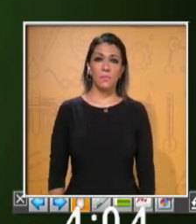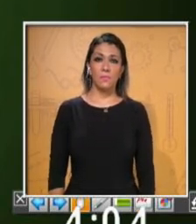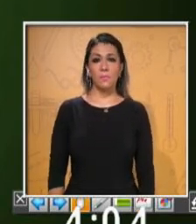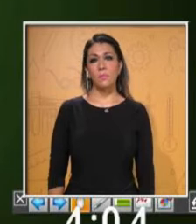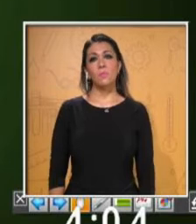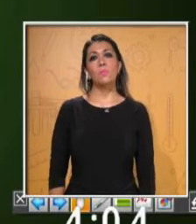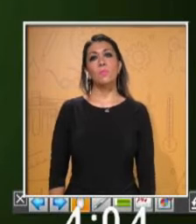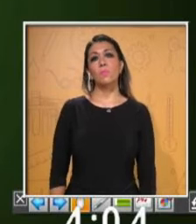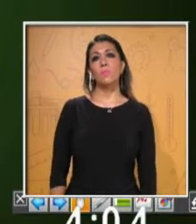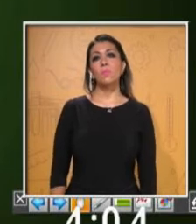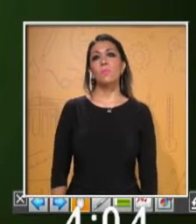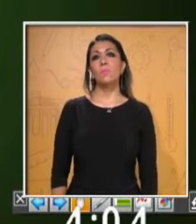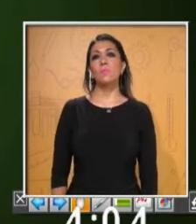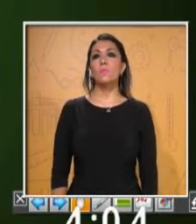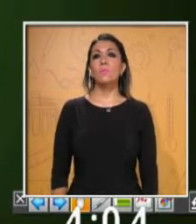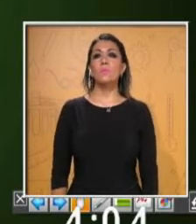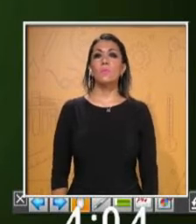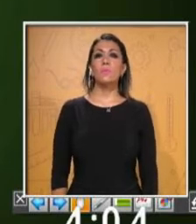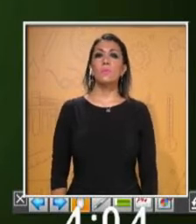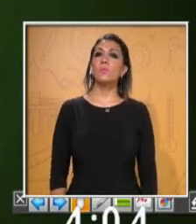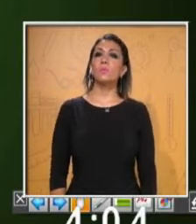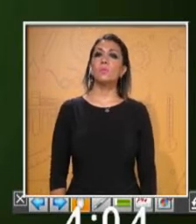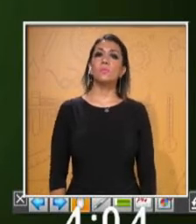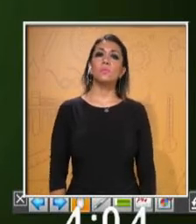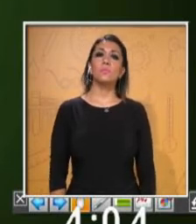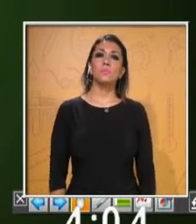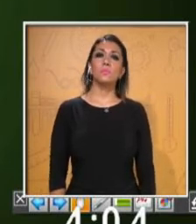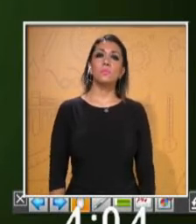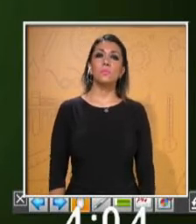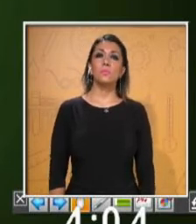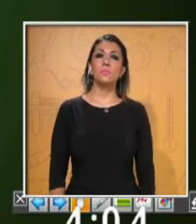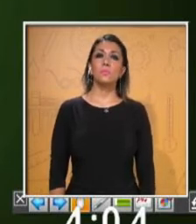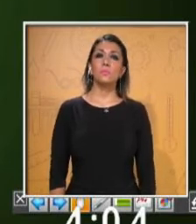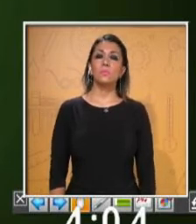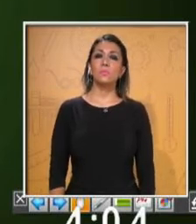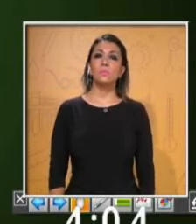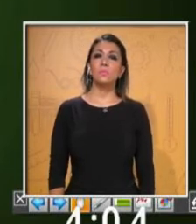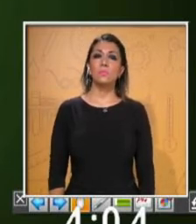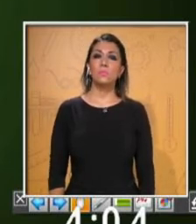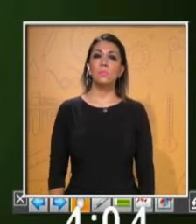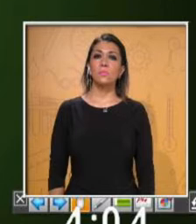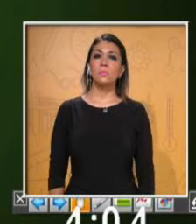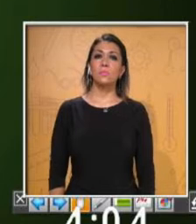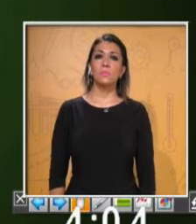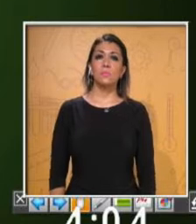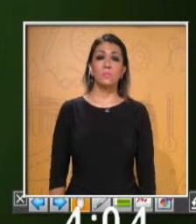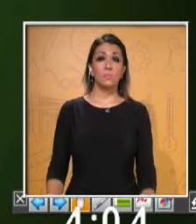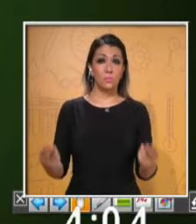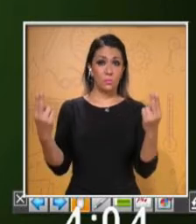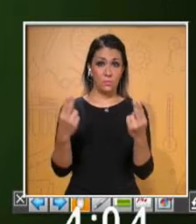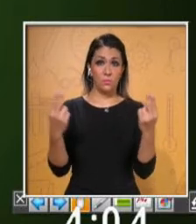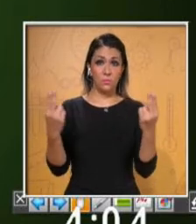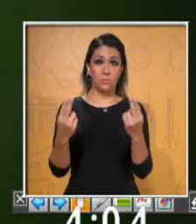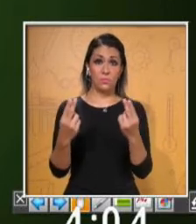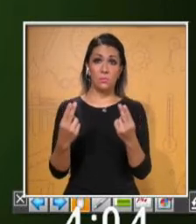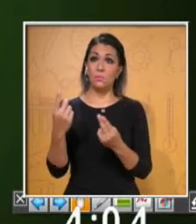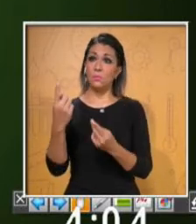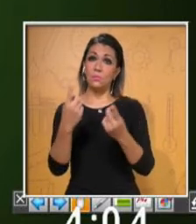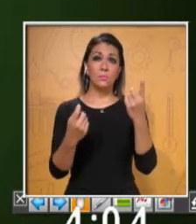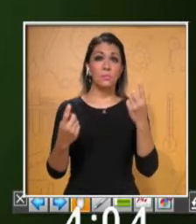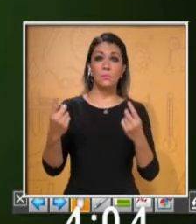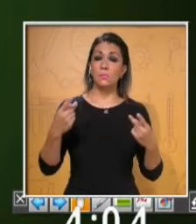mask. But if it is not necessary to go out, please stay at home and learn with me. Si necesitas salir de casa,